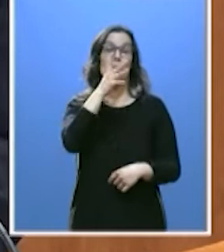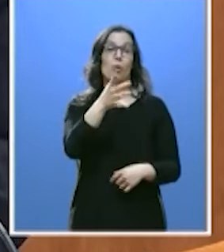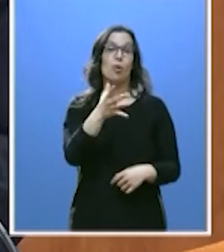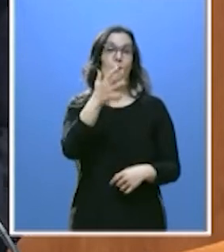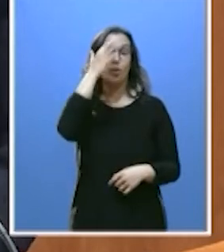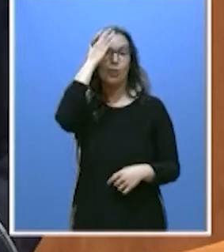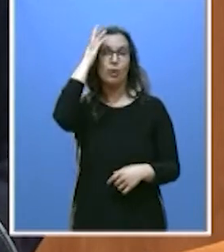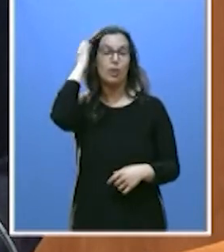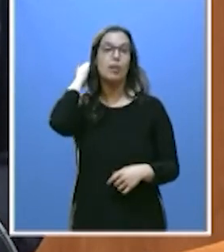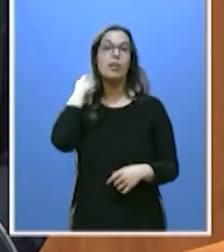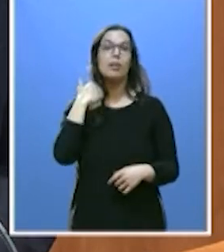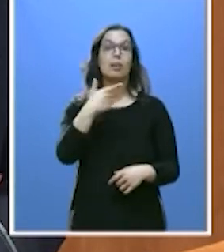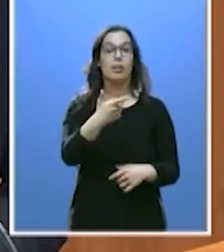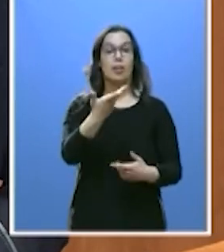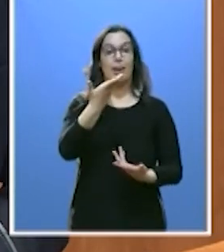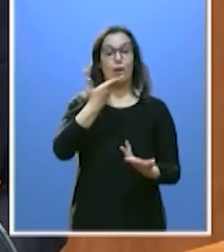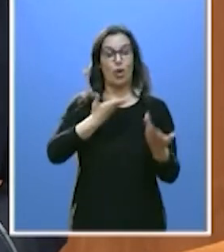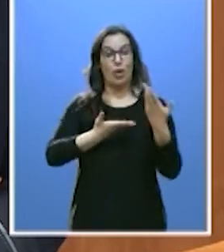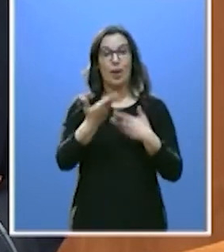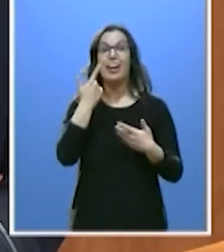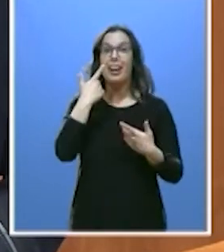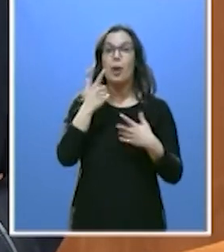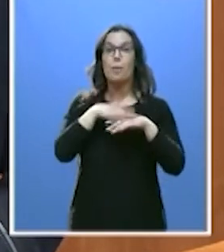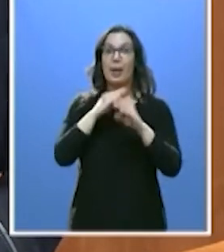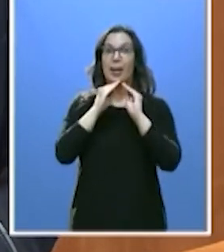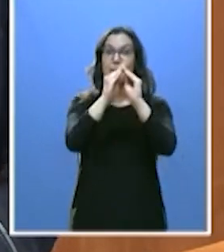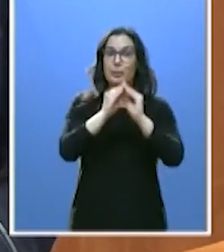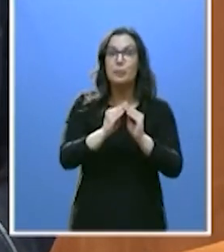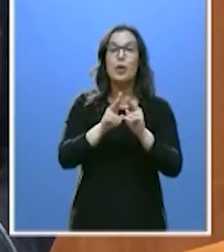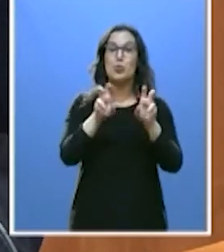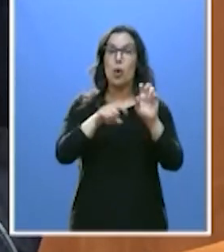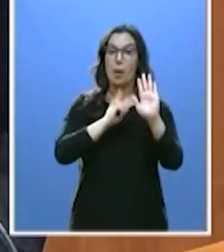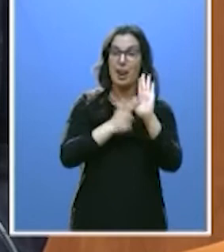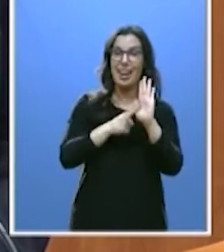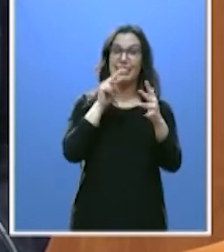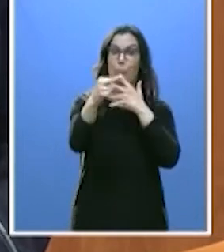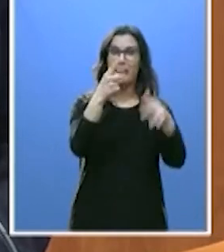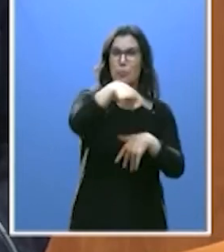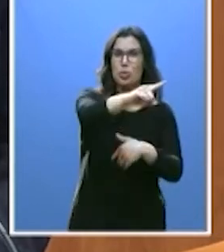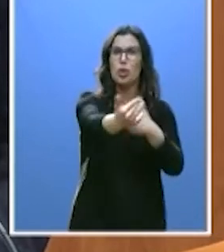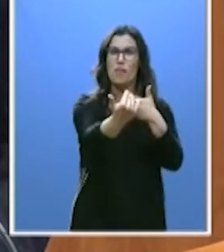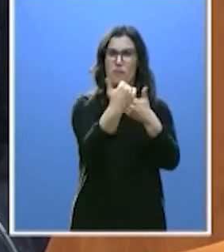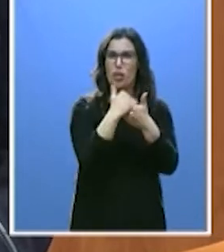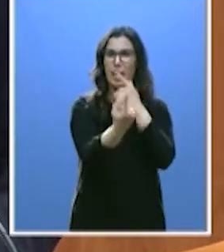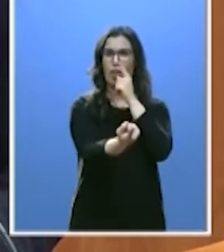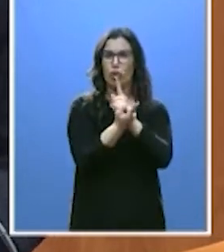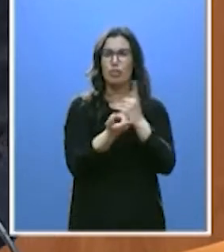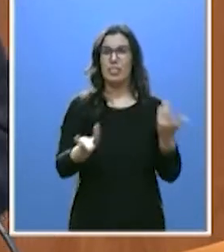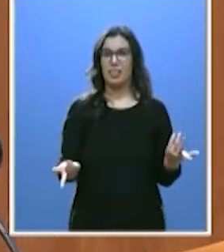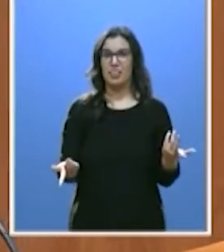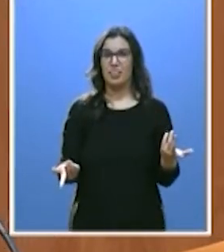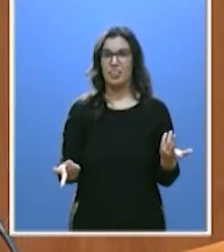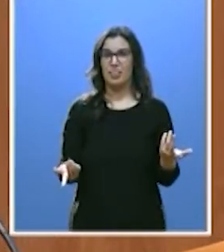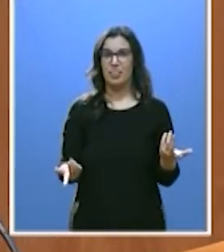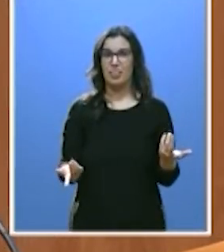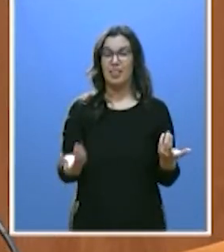a colaborar en la elaboración de la nueva ley de transparencia. Han votado en contra. Además,